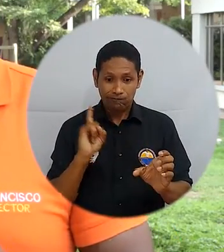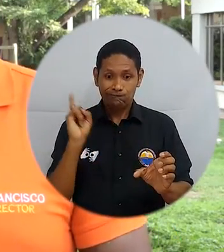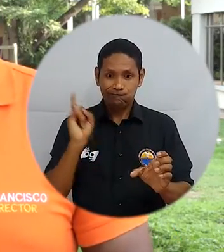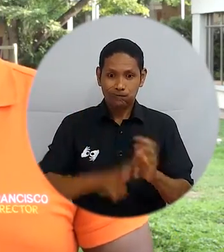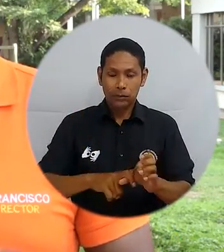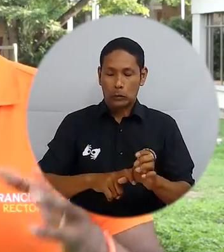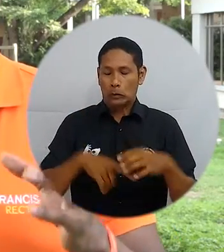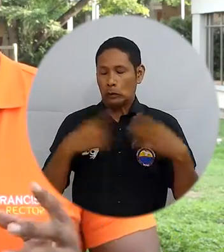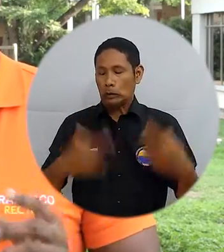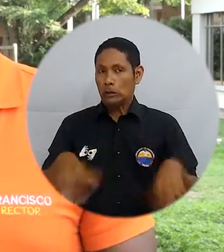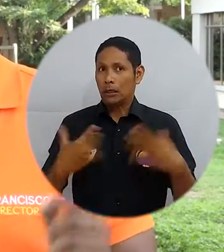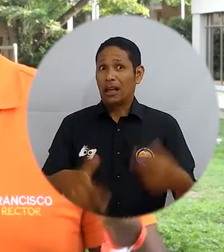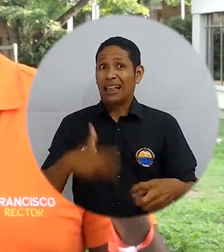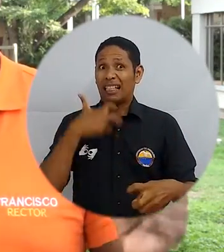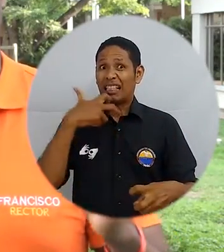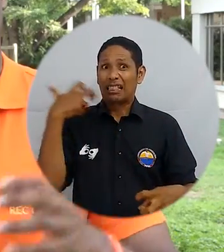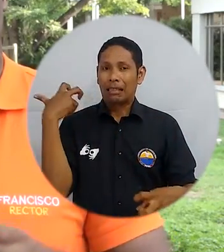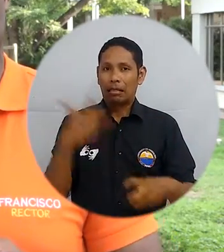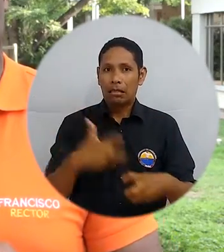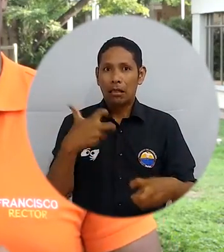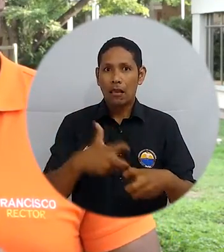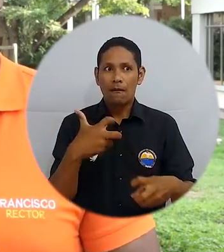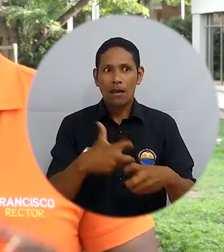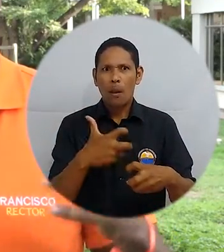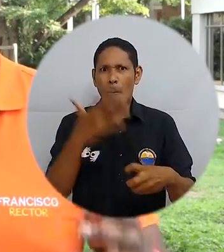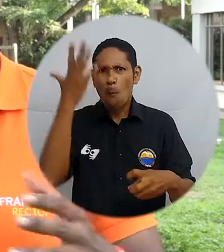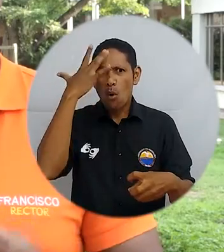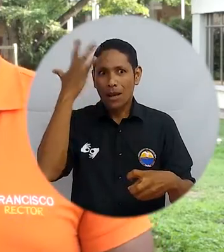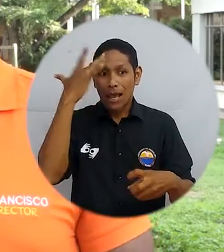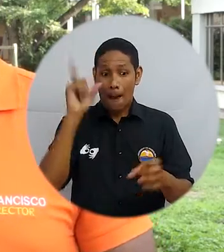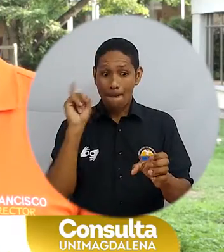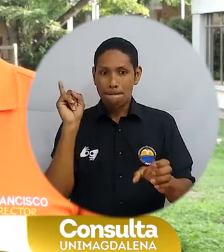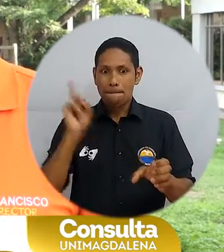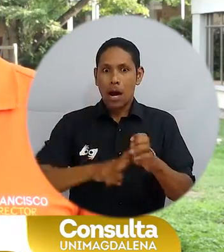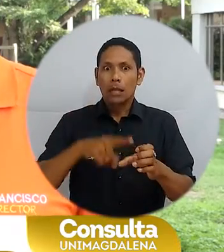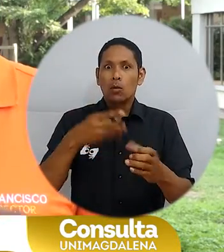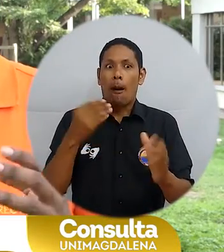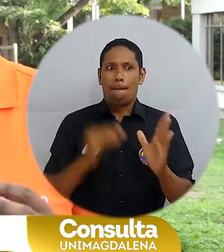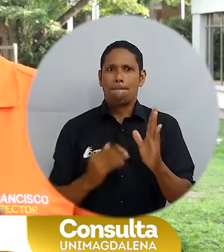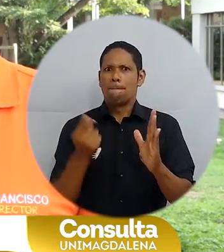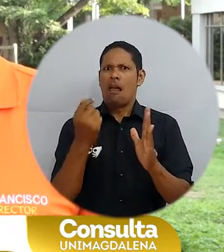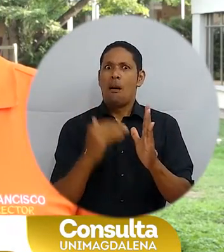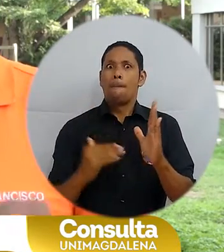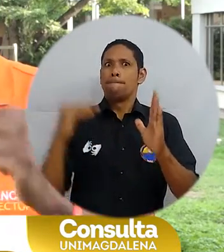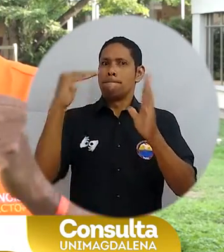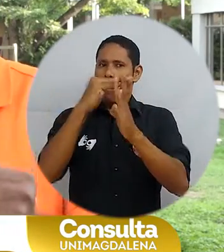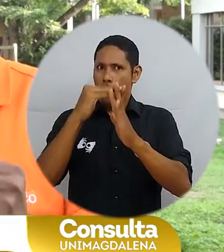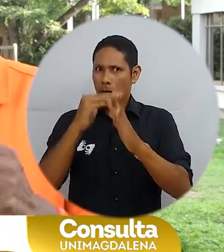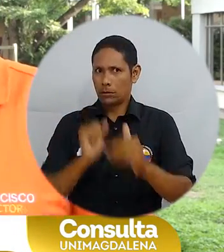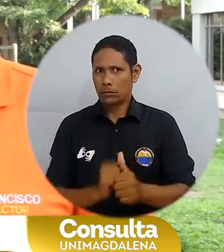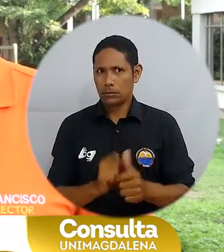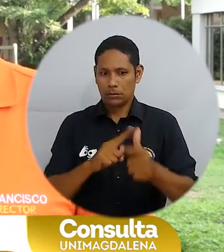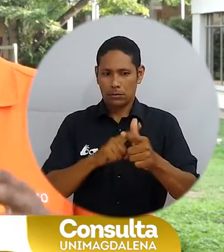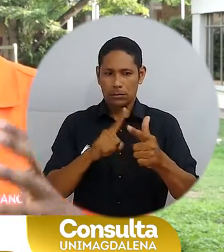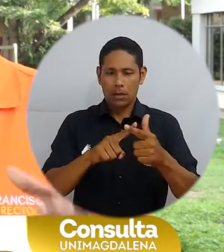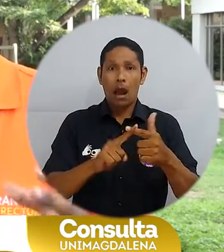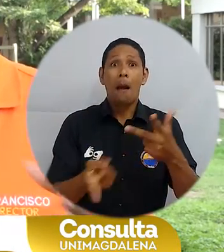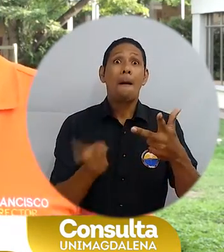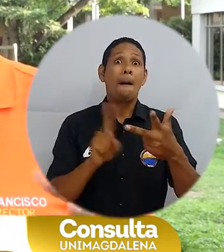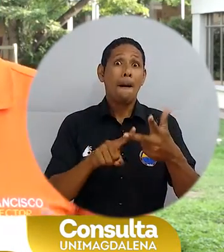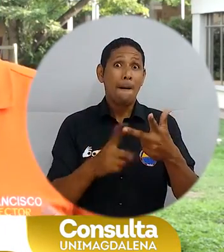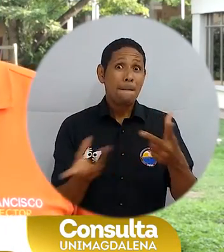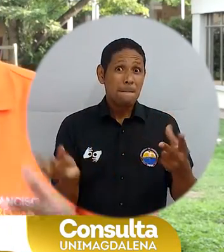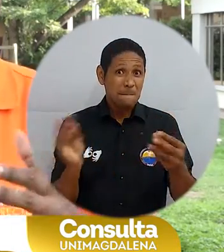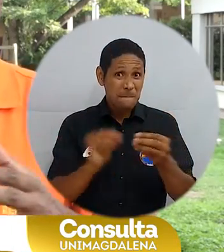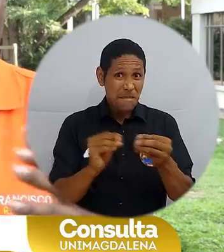tienen que enfrentar la situación de las altas matrículas que estamos ofreciendo. Por otro lado, a causa de tener